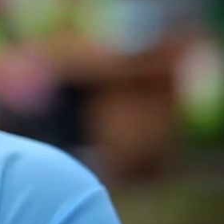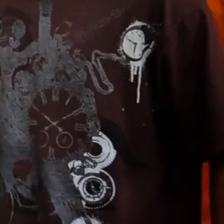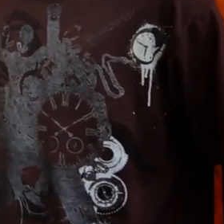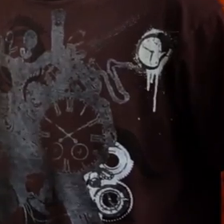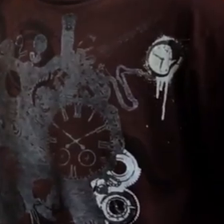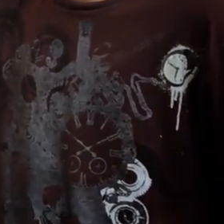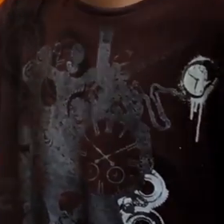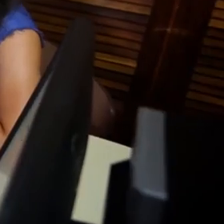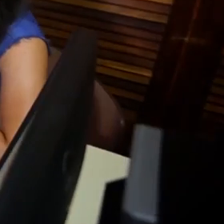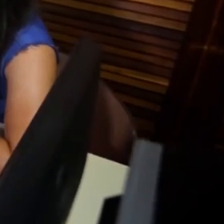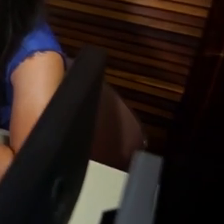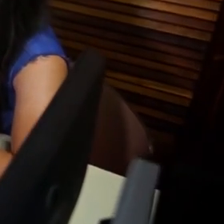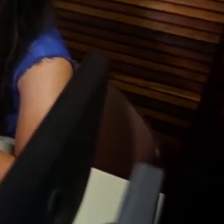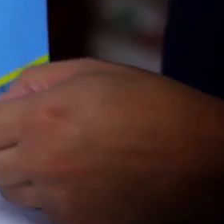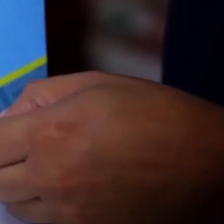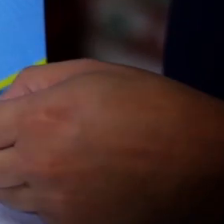sobre la sexualidad y la salud.